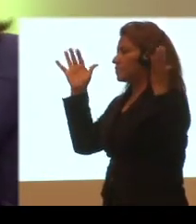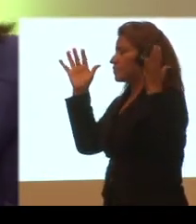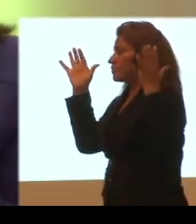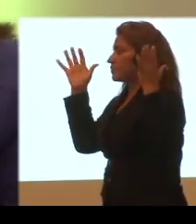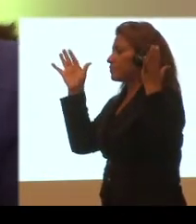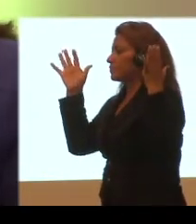Gracias. Gracias.